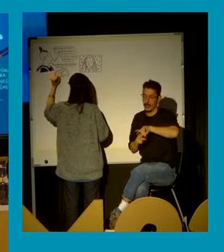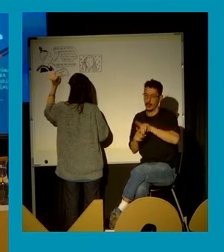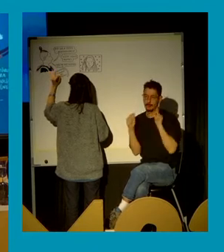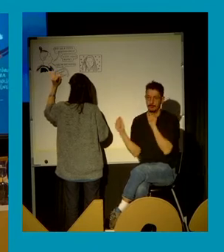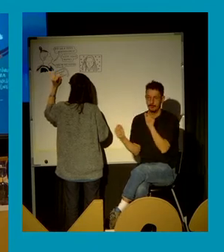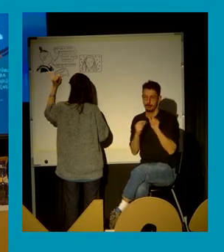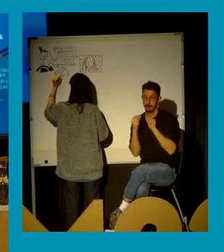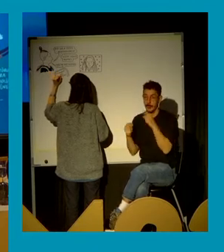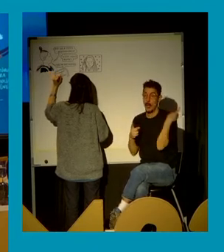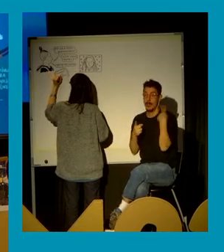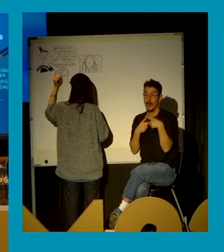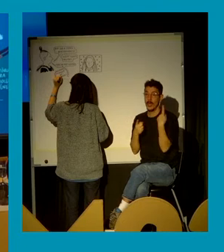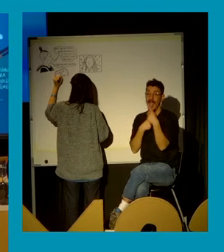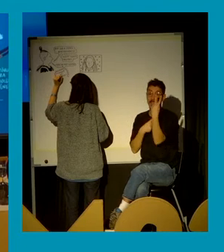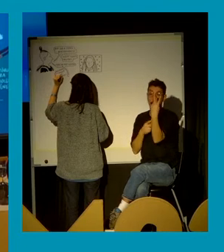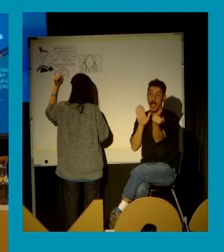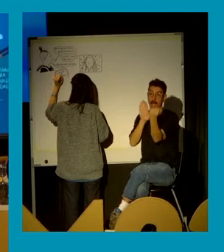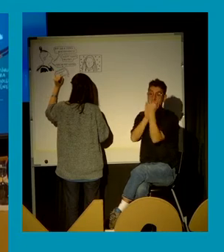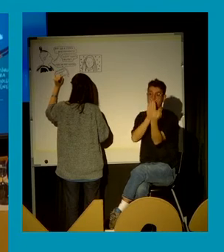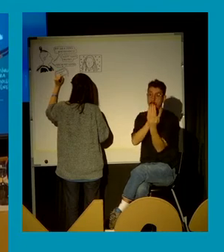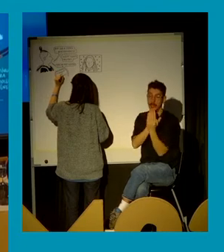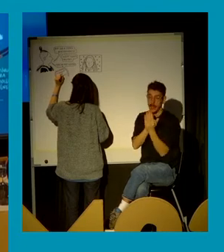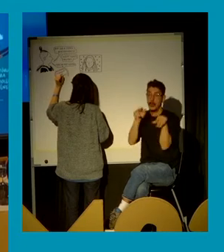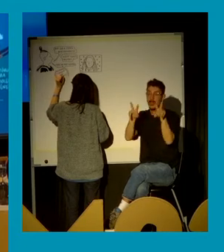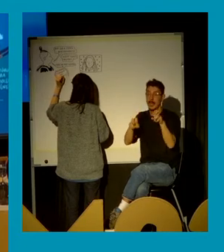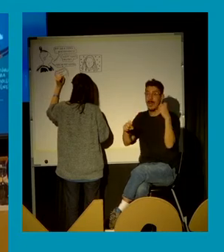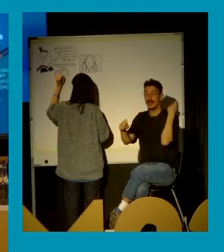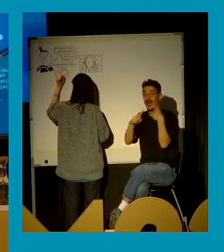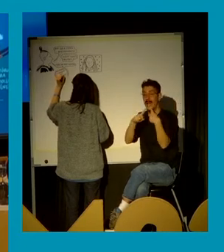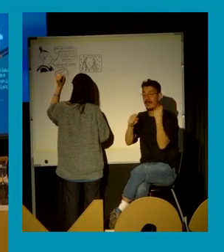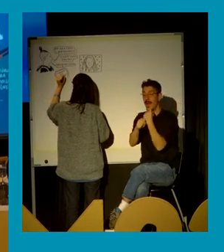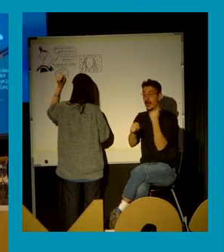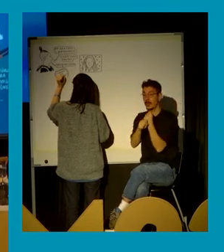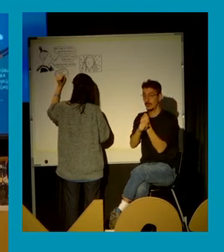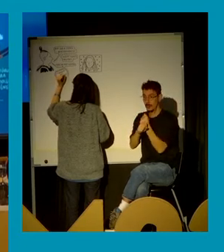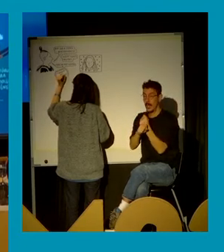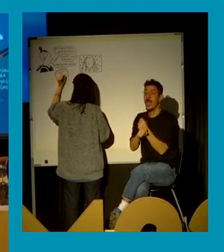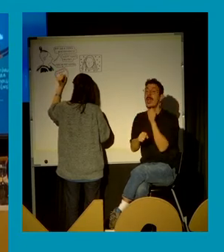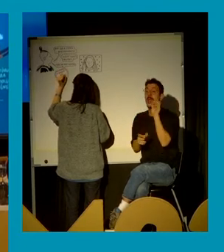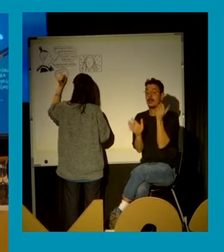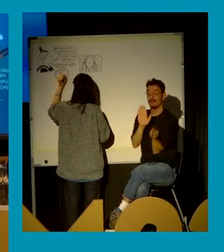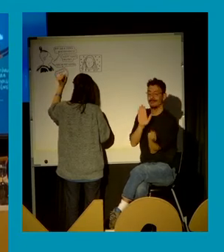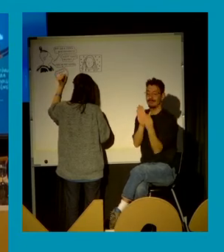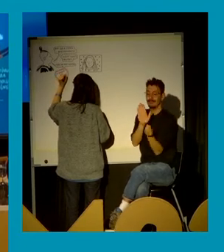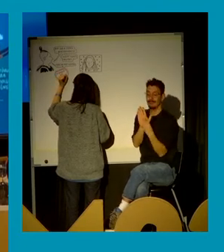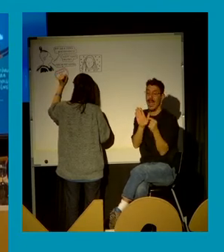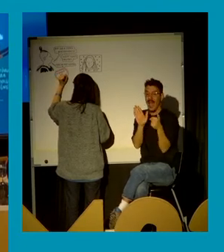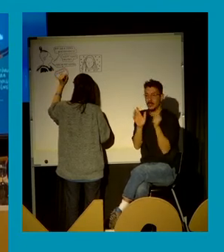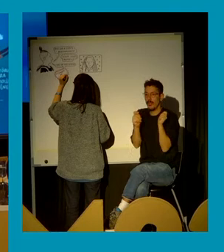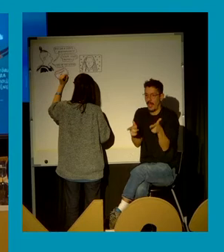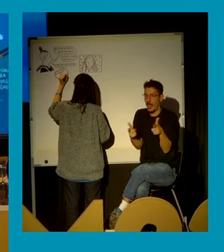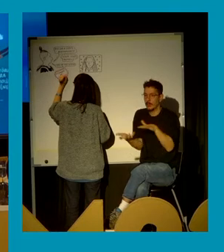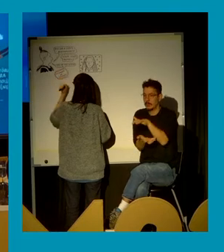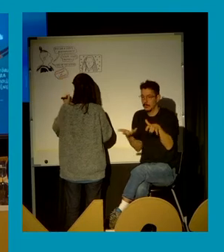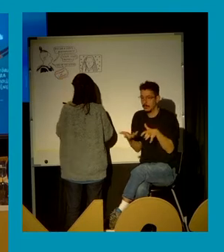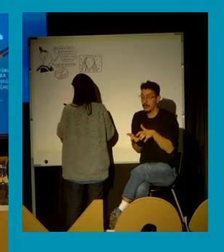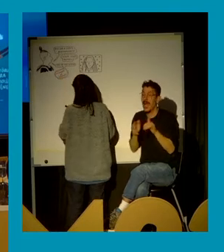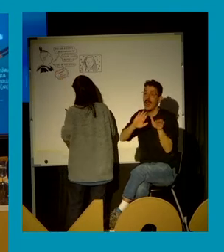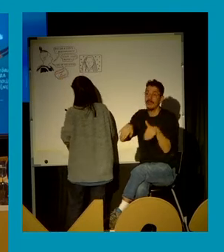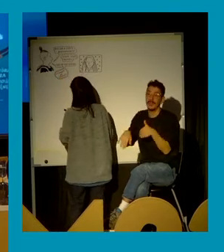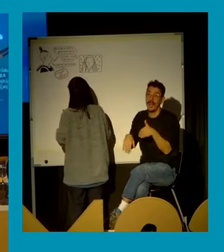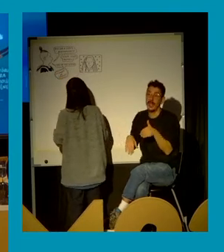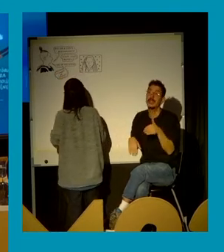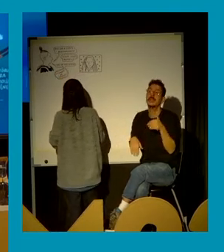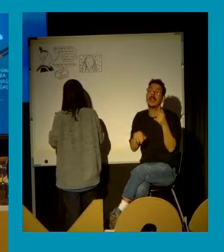tardía de dos artículos sobre el trabajo sexual en la ley de violencias sexuales, que finalmente terminó con una ley sin esos